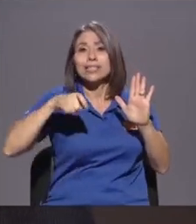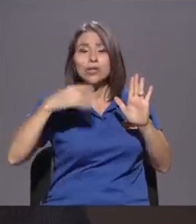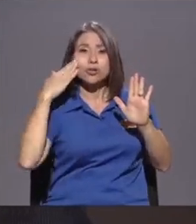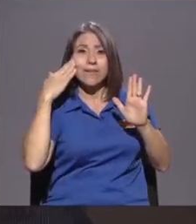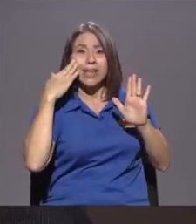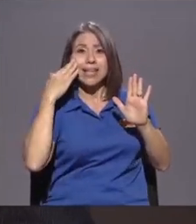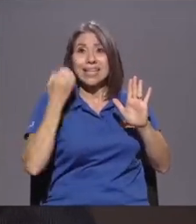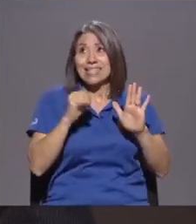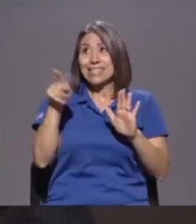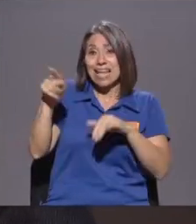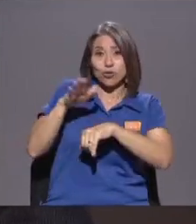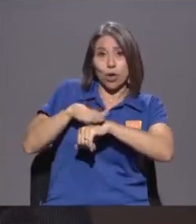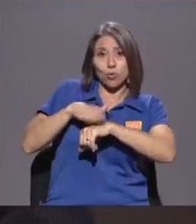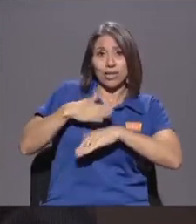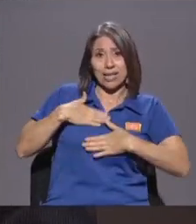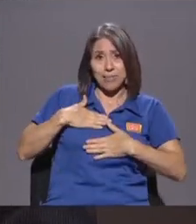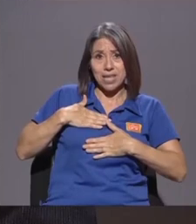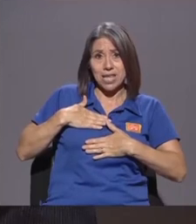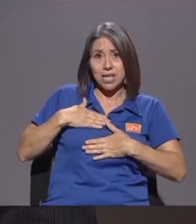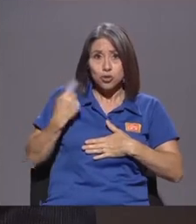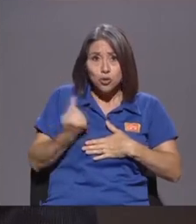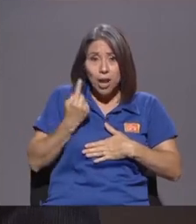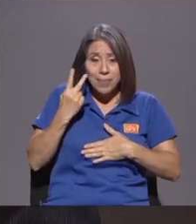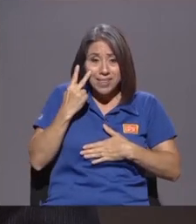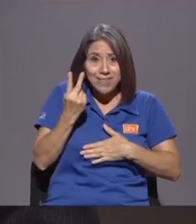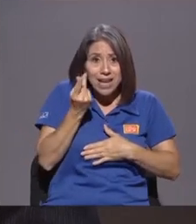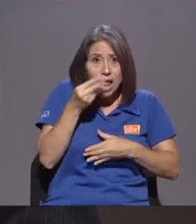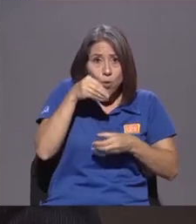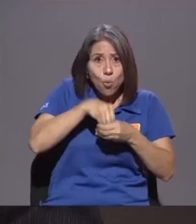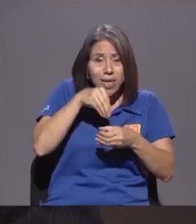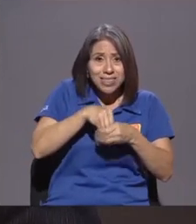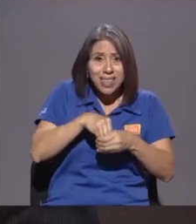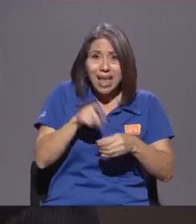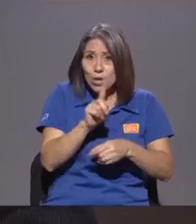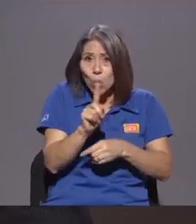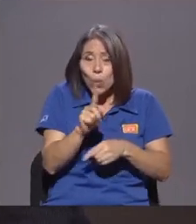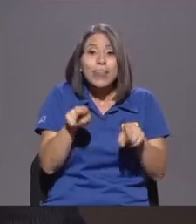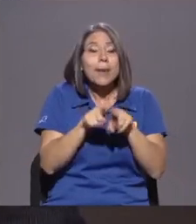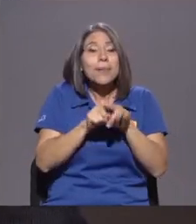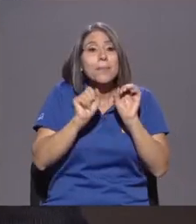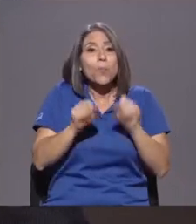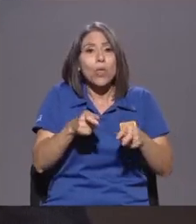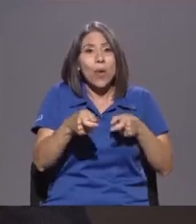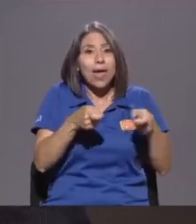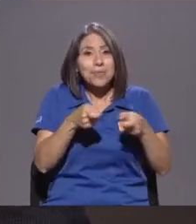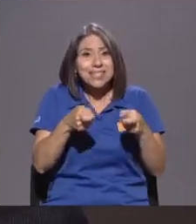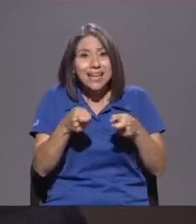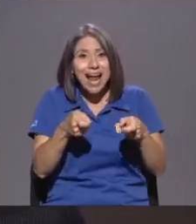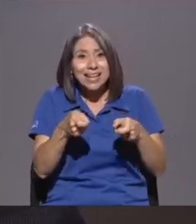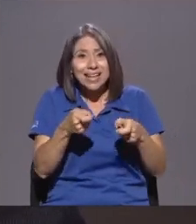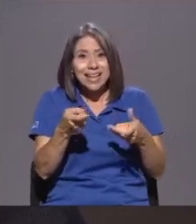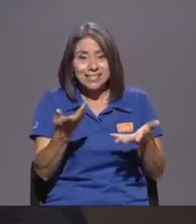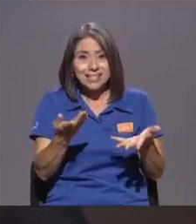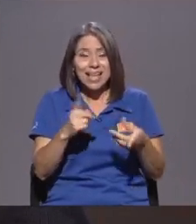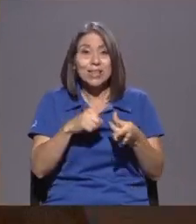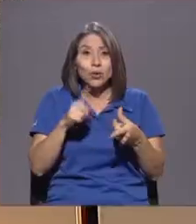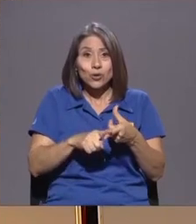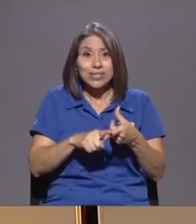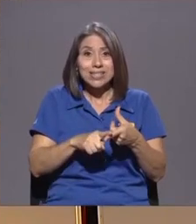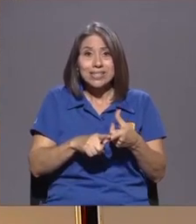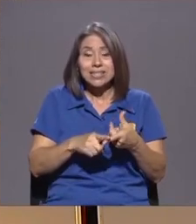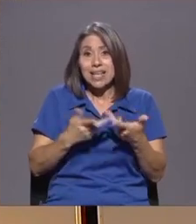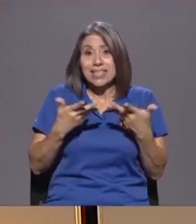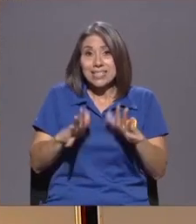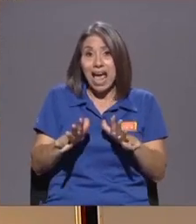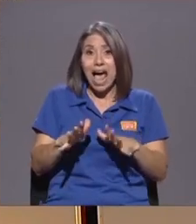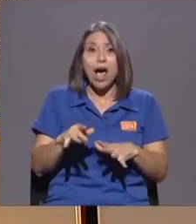Yo no solamente Puedo ver la cuenta Sino que puedo Administrárselas Así que Usted Ya no tiene